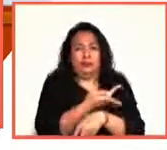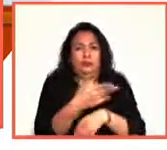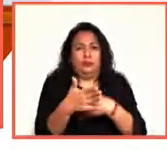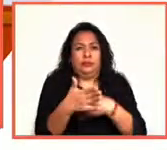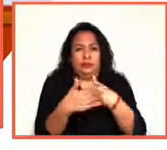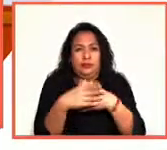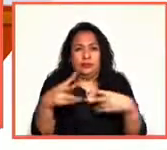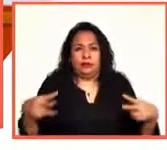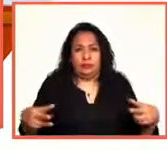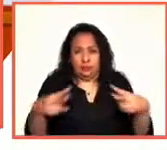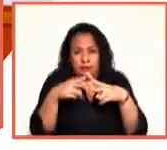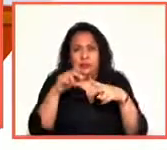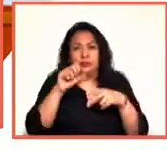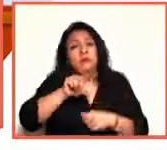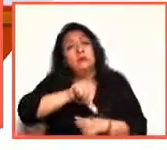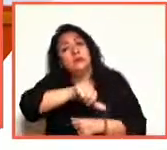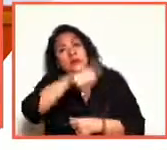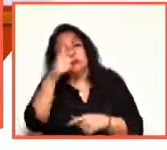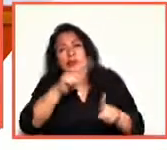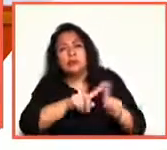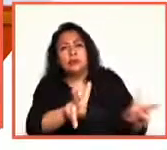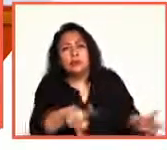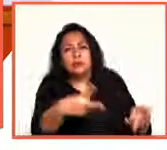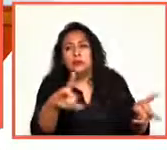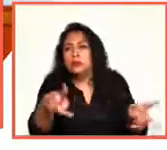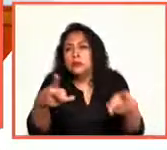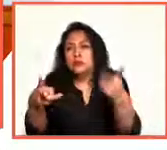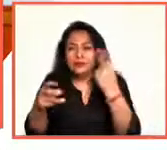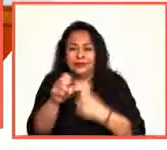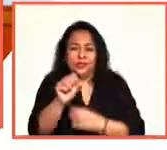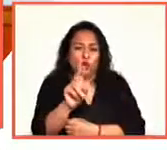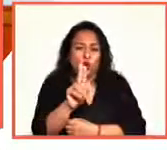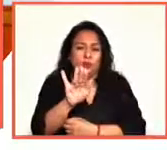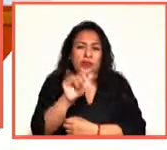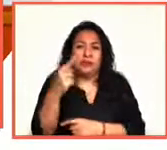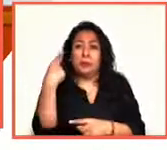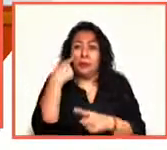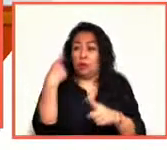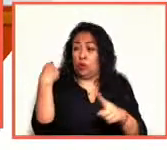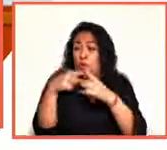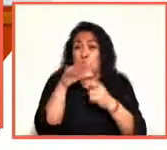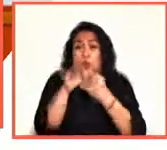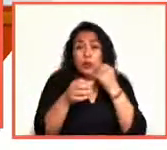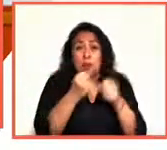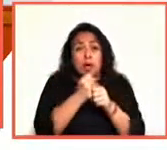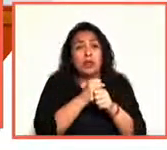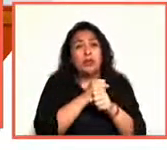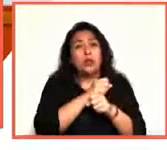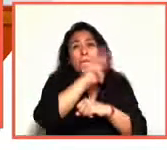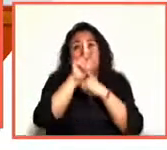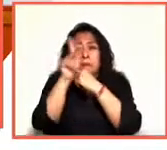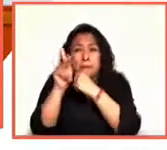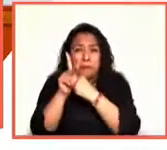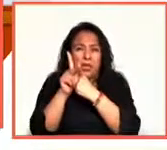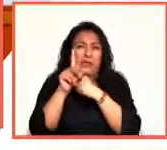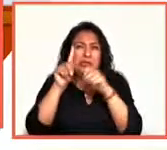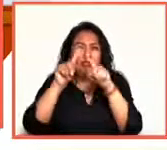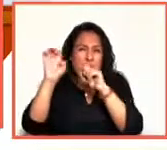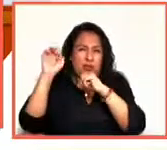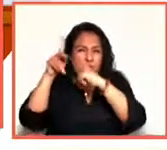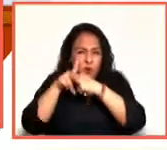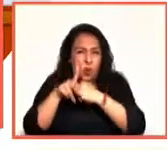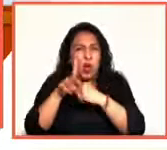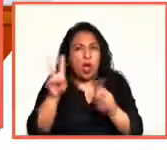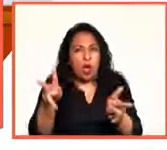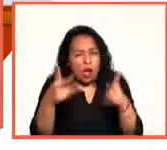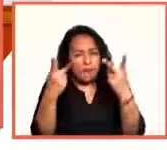también con una serie de subastas que hemos visto a lo largo del último año que se han dado en diferentes partes del gobierno. El día de mañana tendremos más